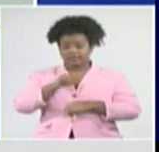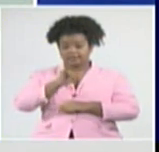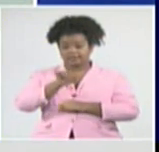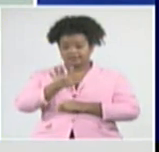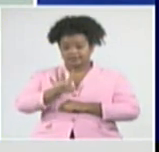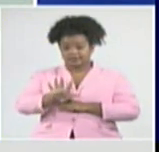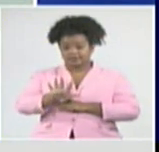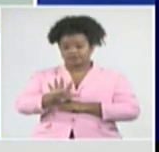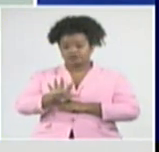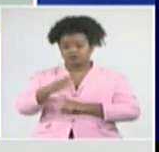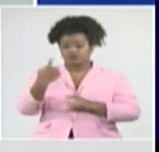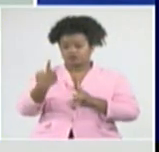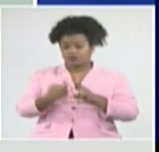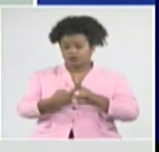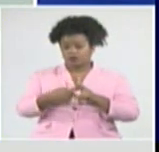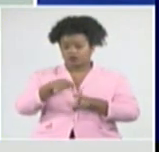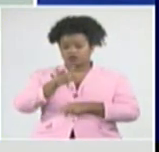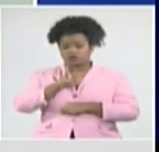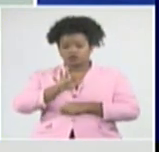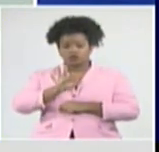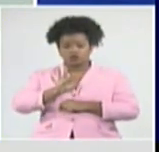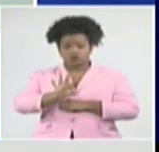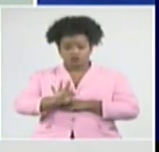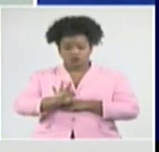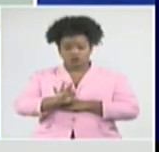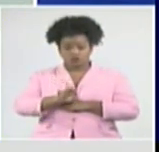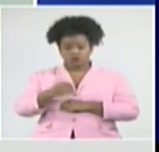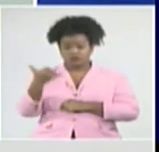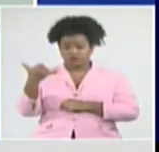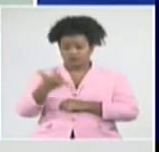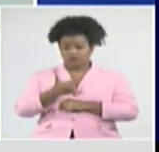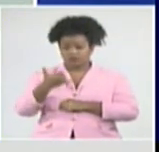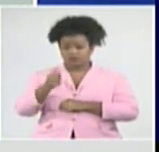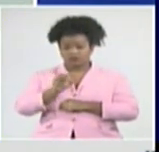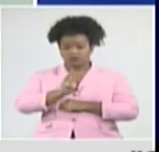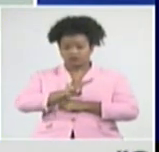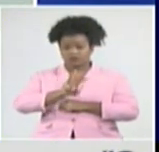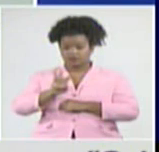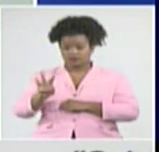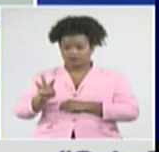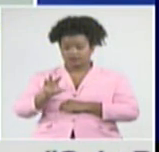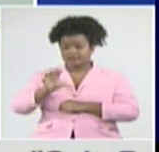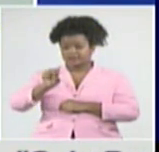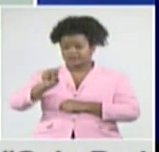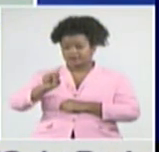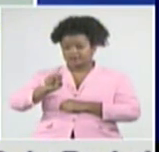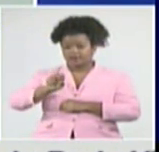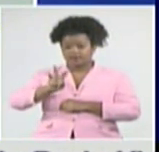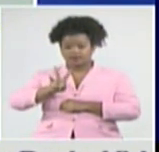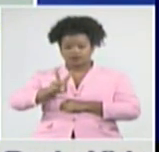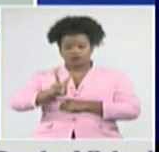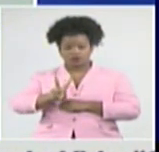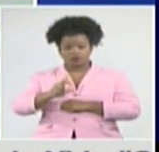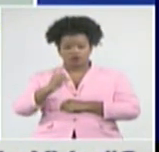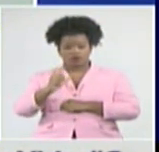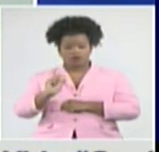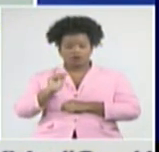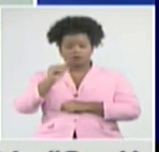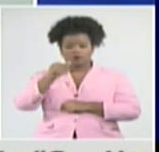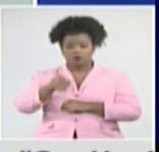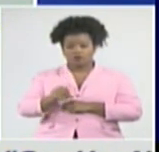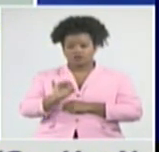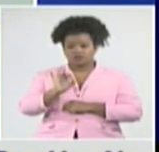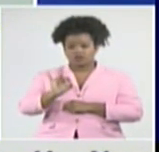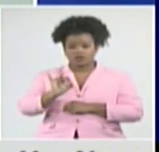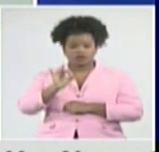Yaguajay 58, Jatibonico 33, La Sierpe 32, Cabayguán 7, Fomento